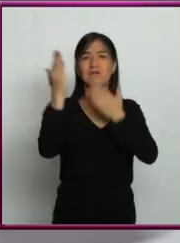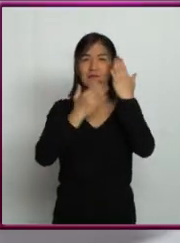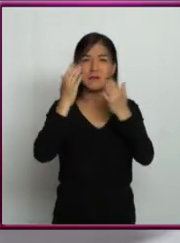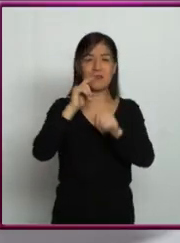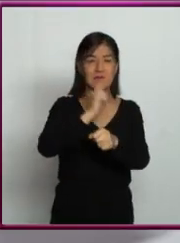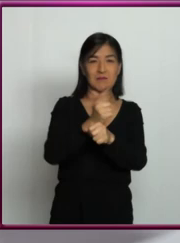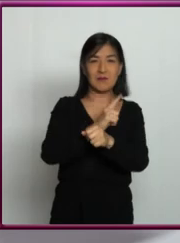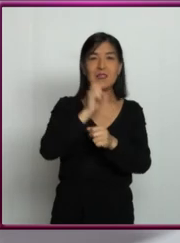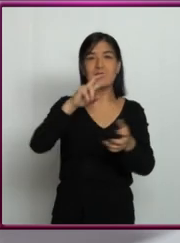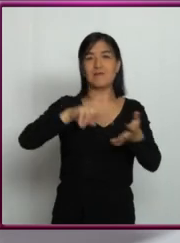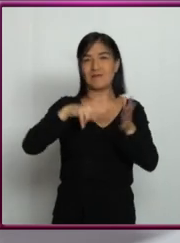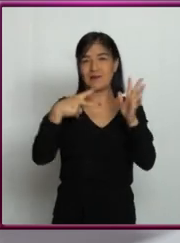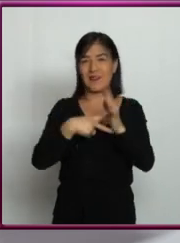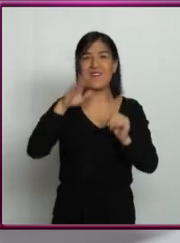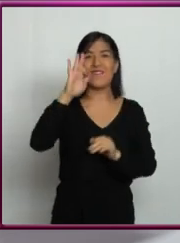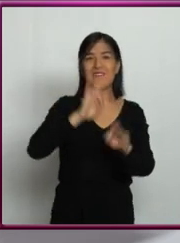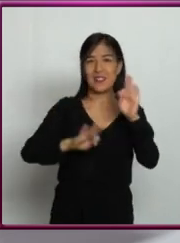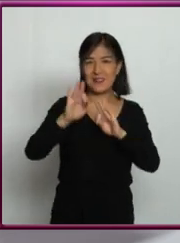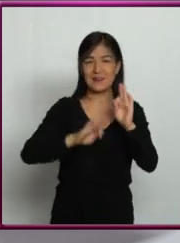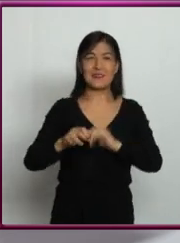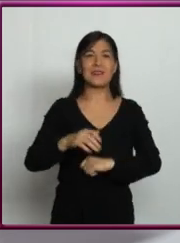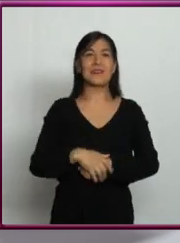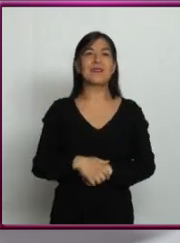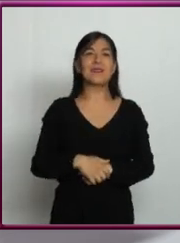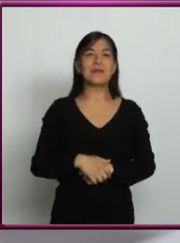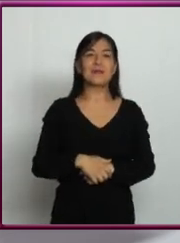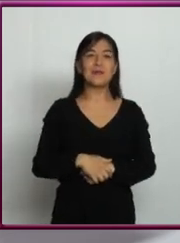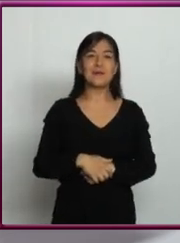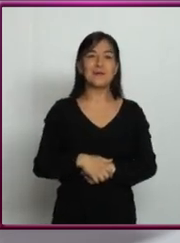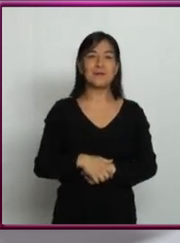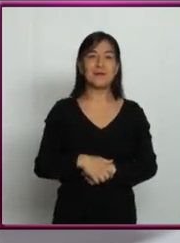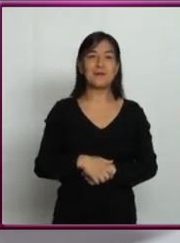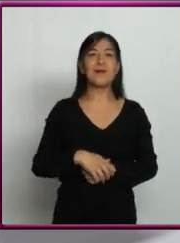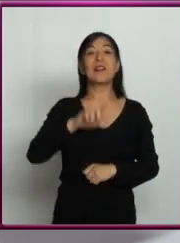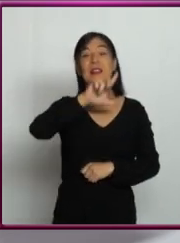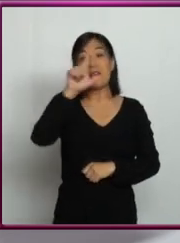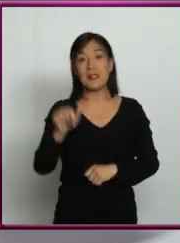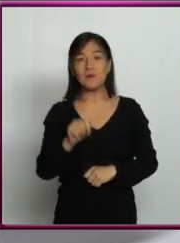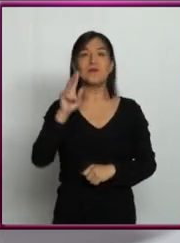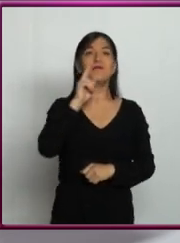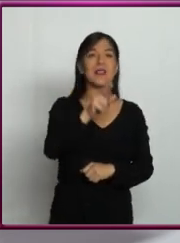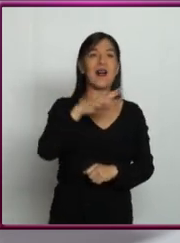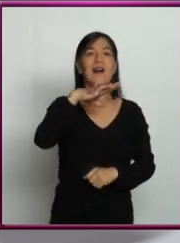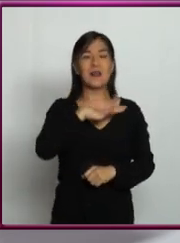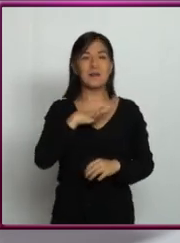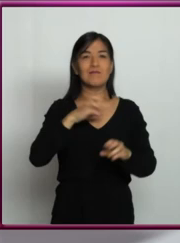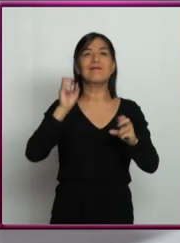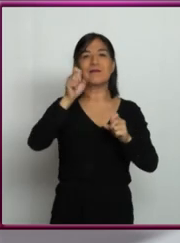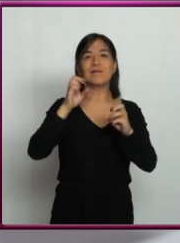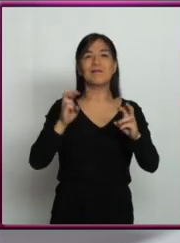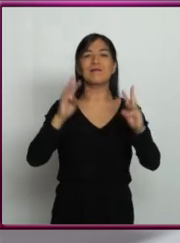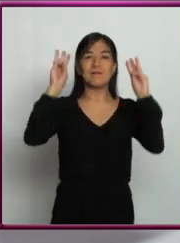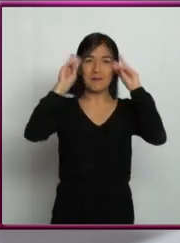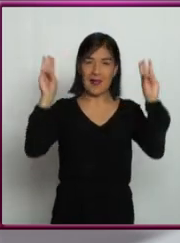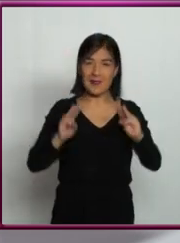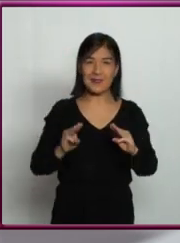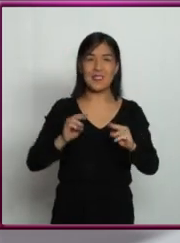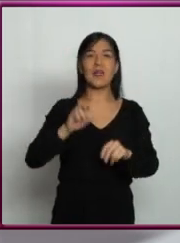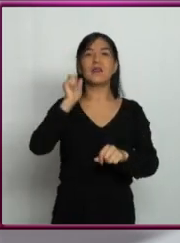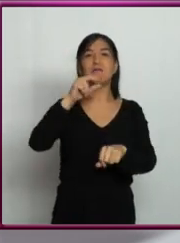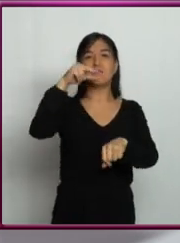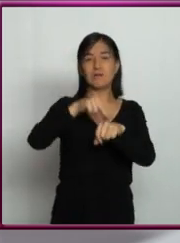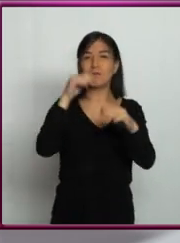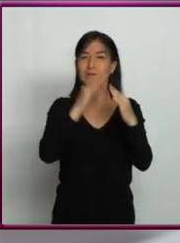licenciatura en ingeniería física y después lo que habría que hacer es una maestría y un doctorado